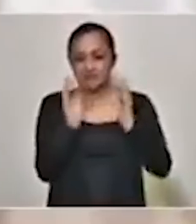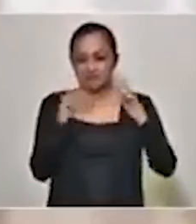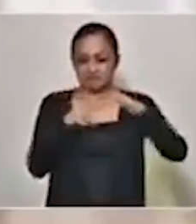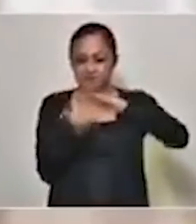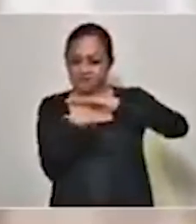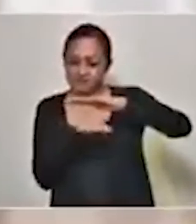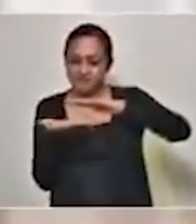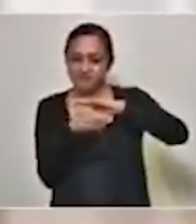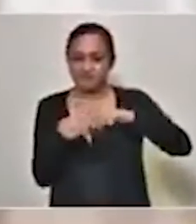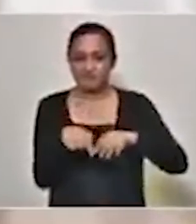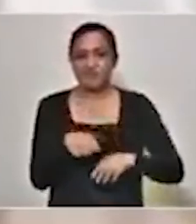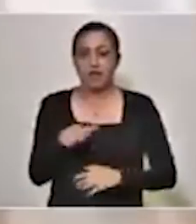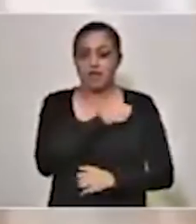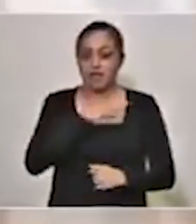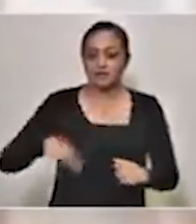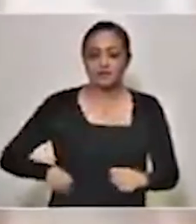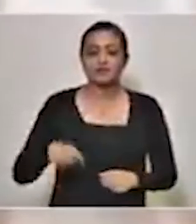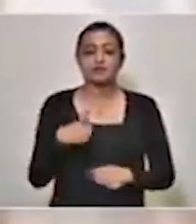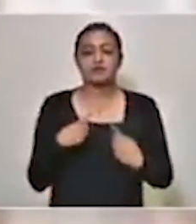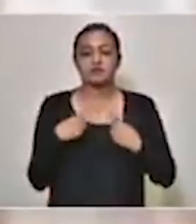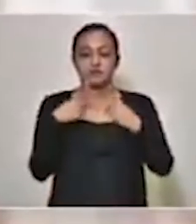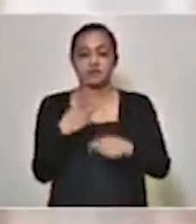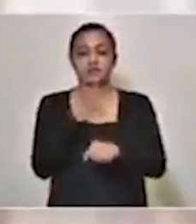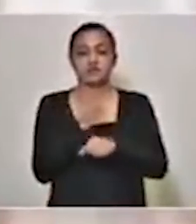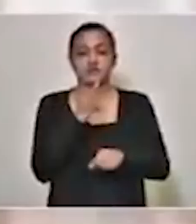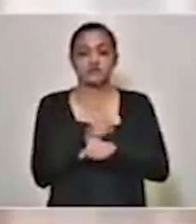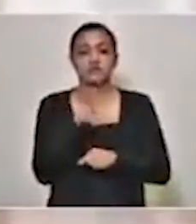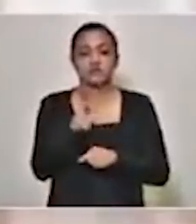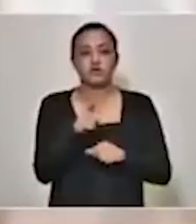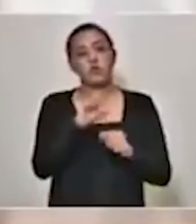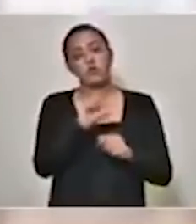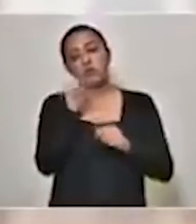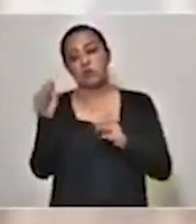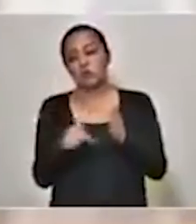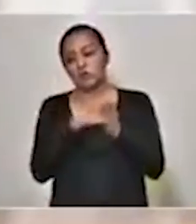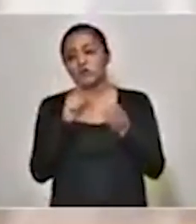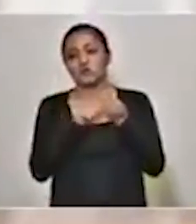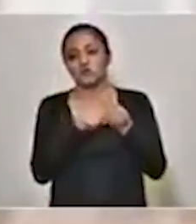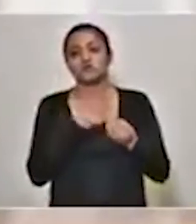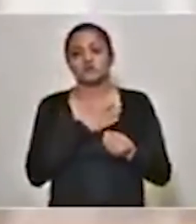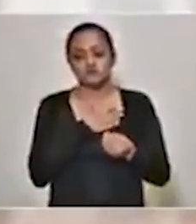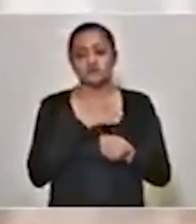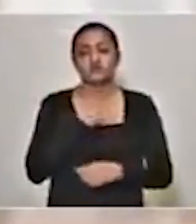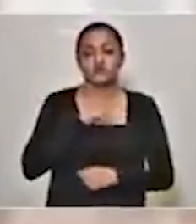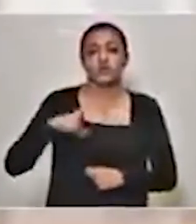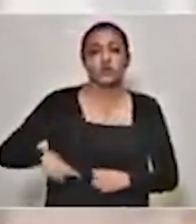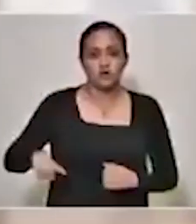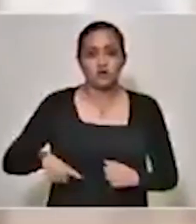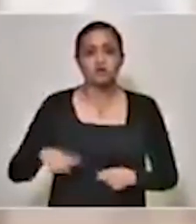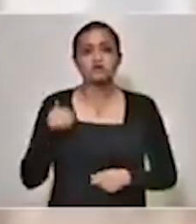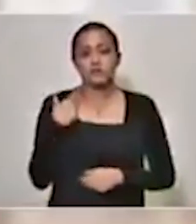el presidente, el ayuntamiento, otorgará un terreno donde nosotros, como gobierno,